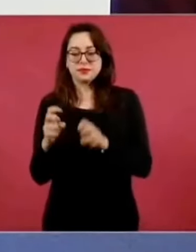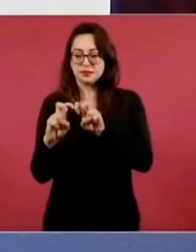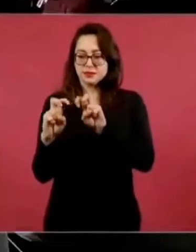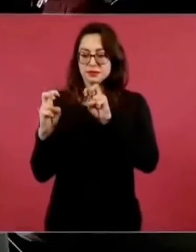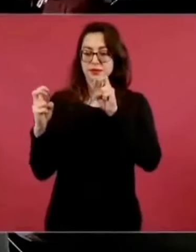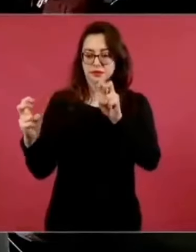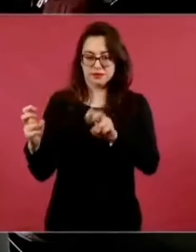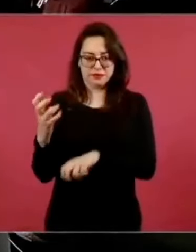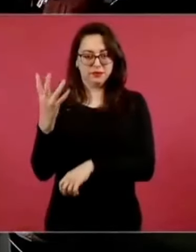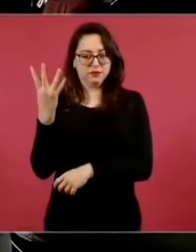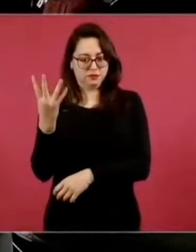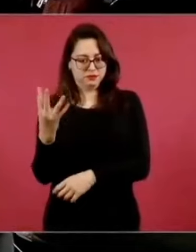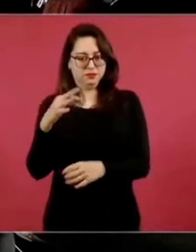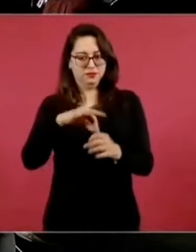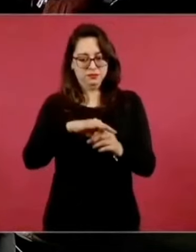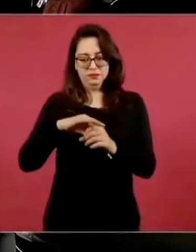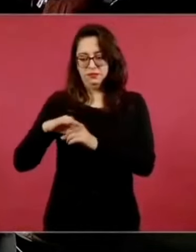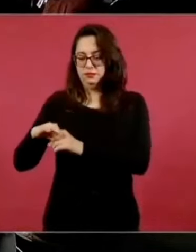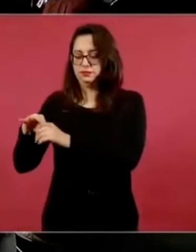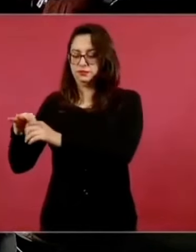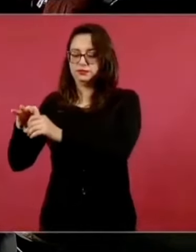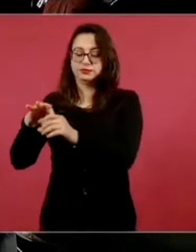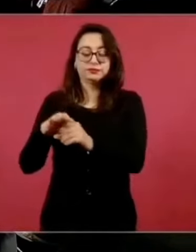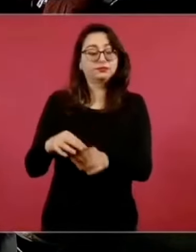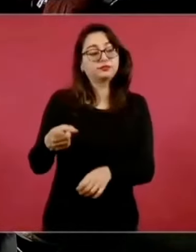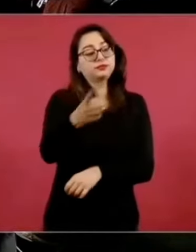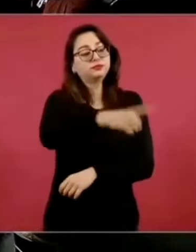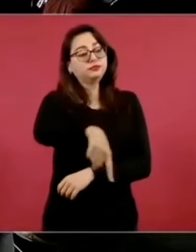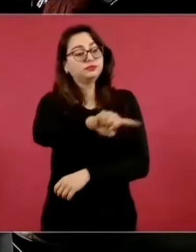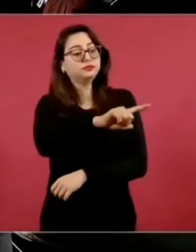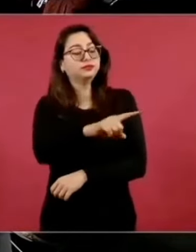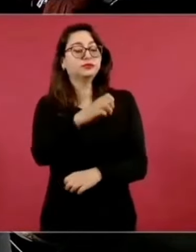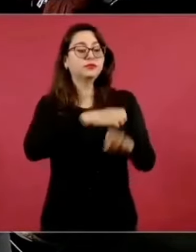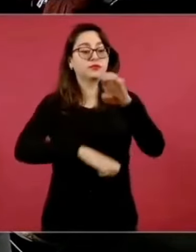proyecto que concedía el amparo a las empresas privadas